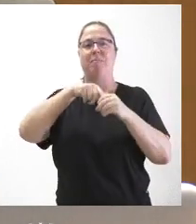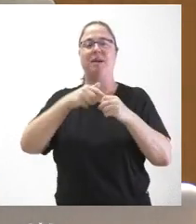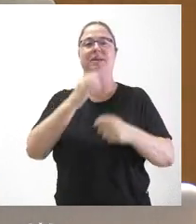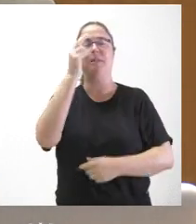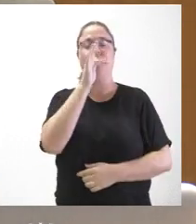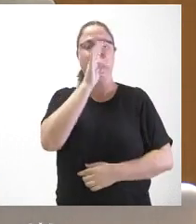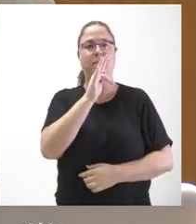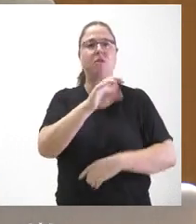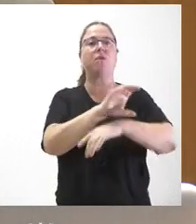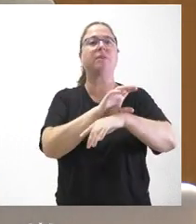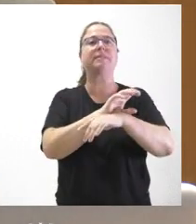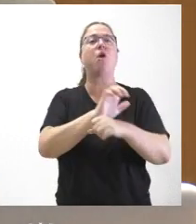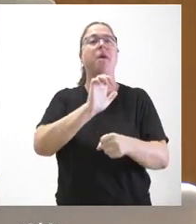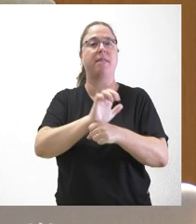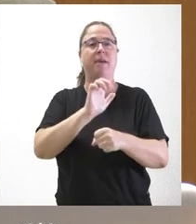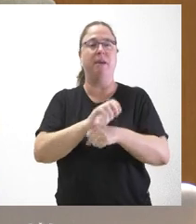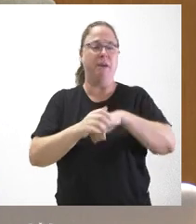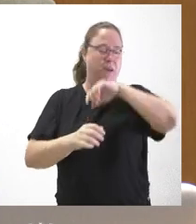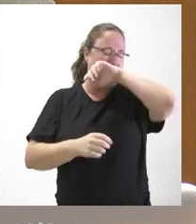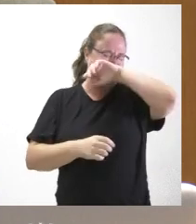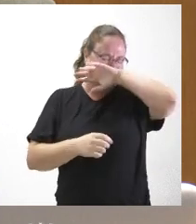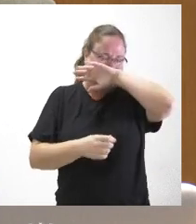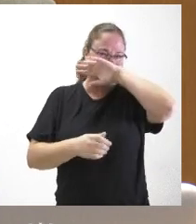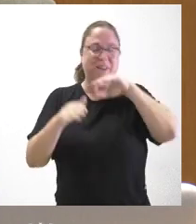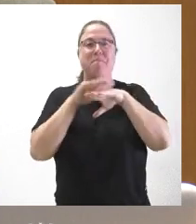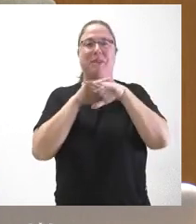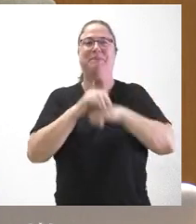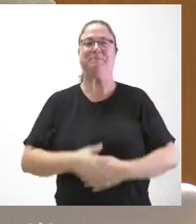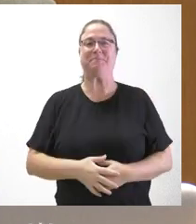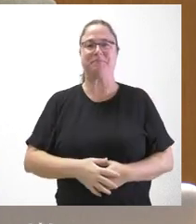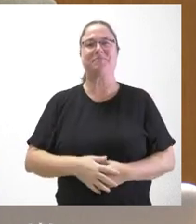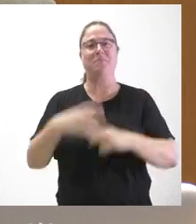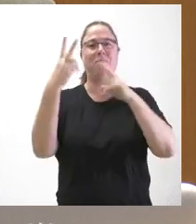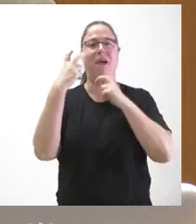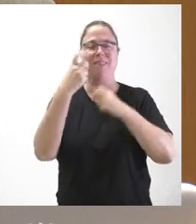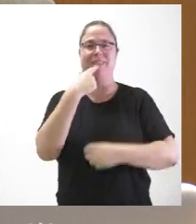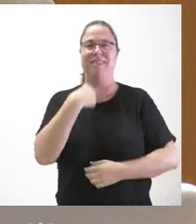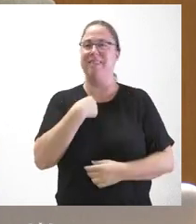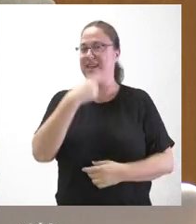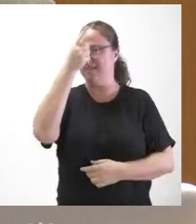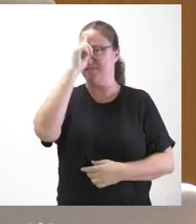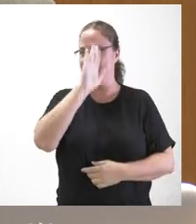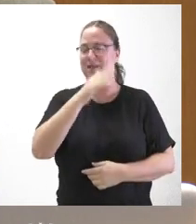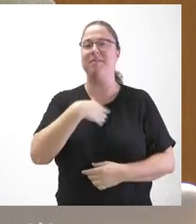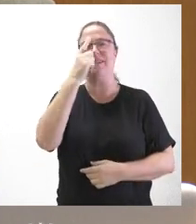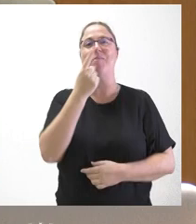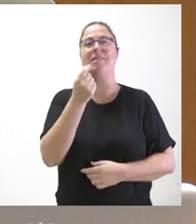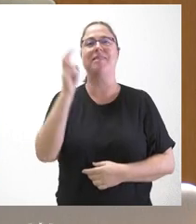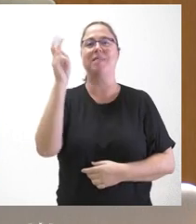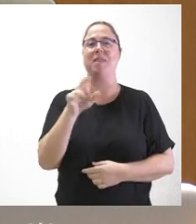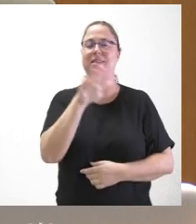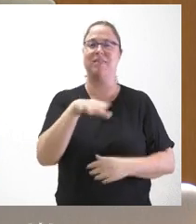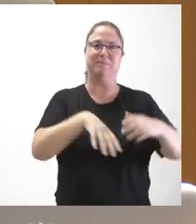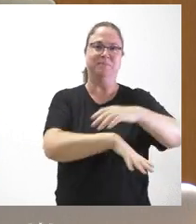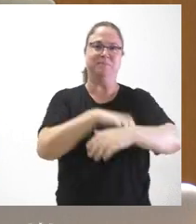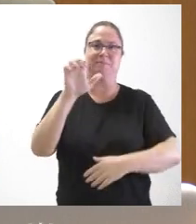en el ECIL. Dicen que desde Hacienda les han comunicado que no saben nada y que no saben tampoco de dónde va a salir el dinero, sino de los fondos europeos